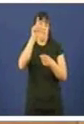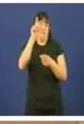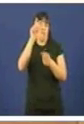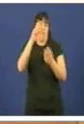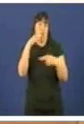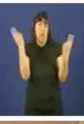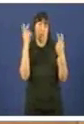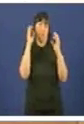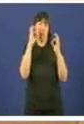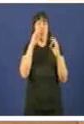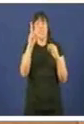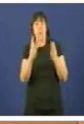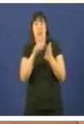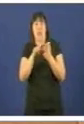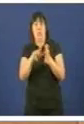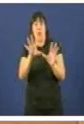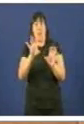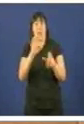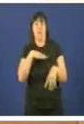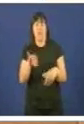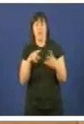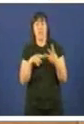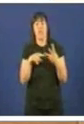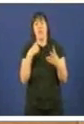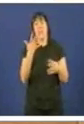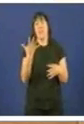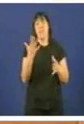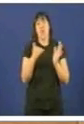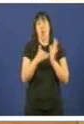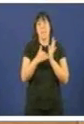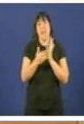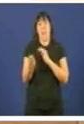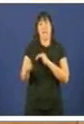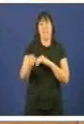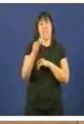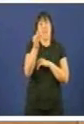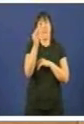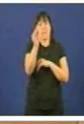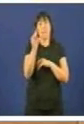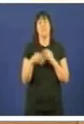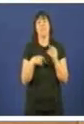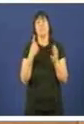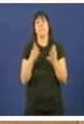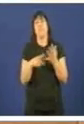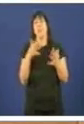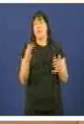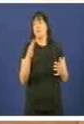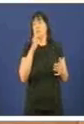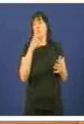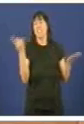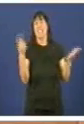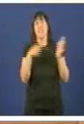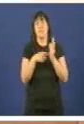Sí, porque incrementamos en 5.000 as prazas de formación profesional. Sí, porque puxemos 6.000